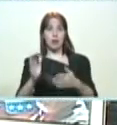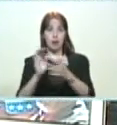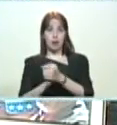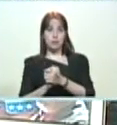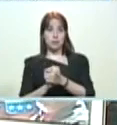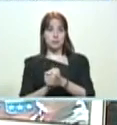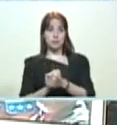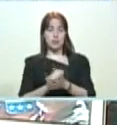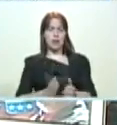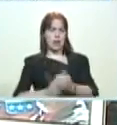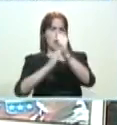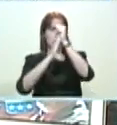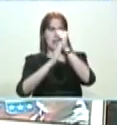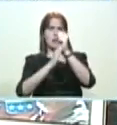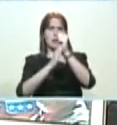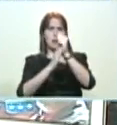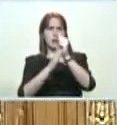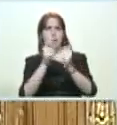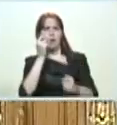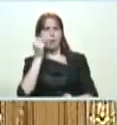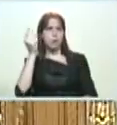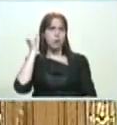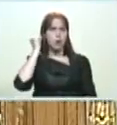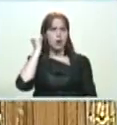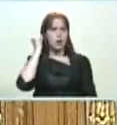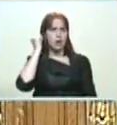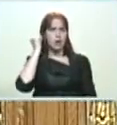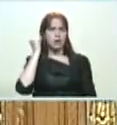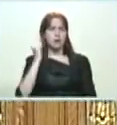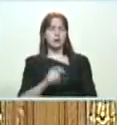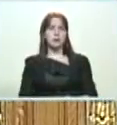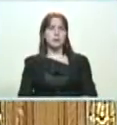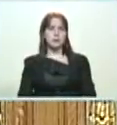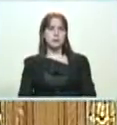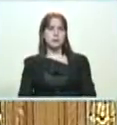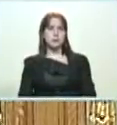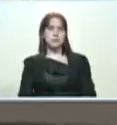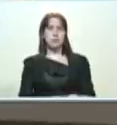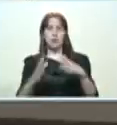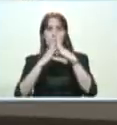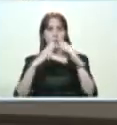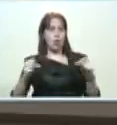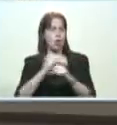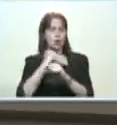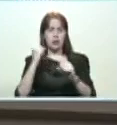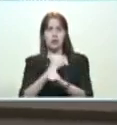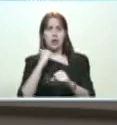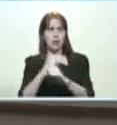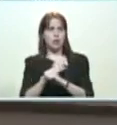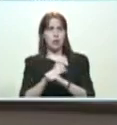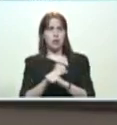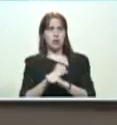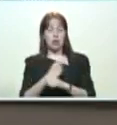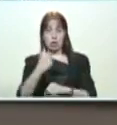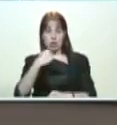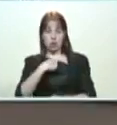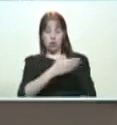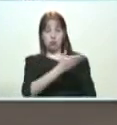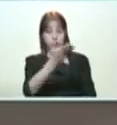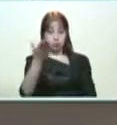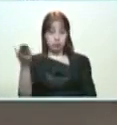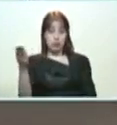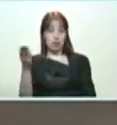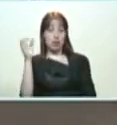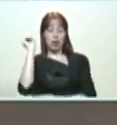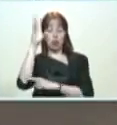Compañeras, líderes y lideresas de la clase obrera. Tenemos los consejos productivos de los trabajadores, los CPT. Yo fuera ustedes, si